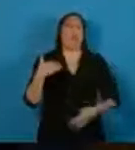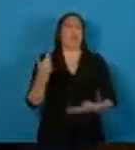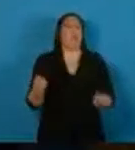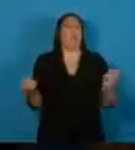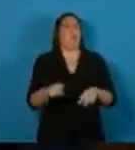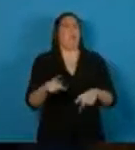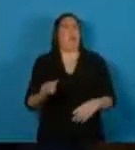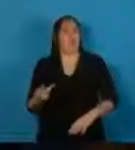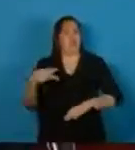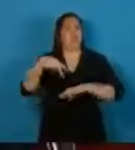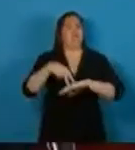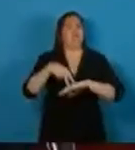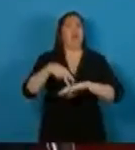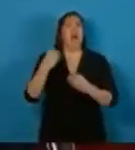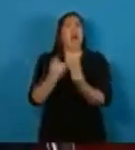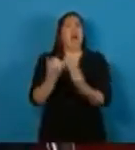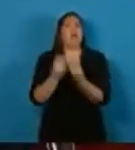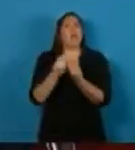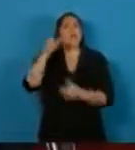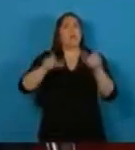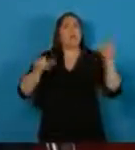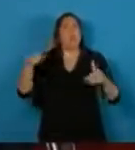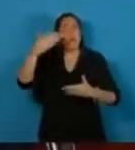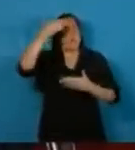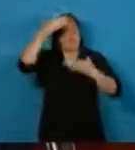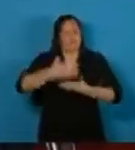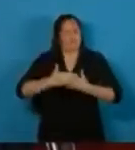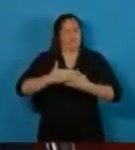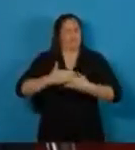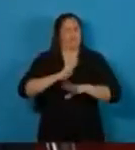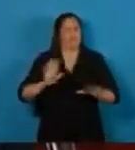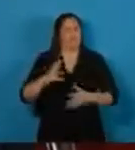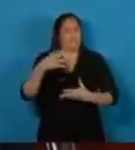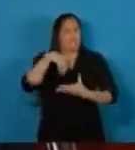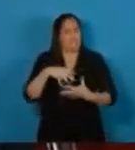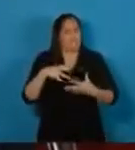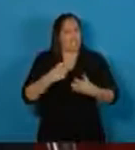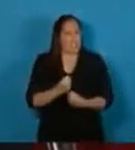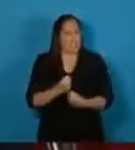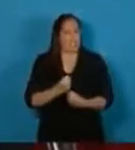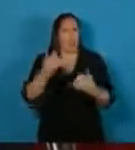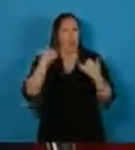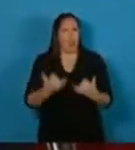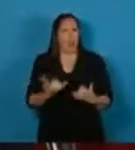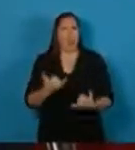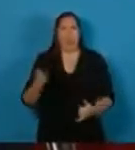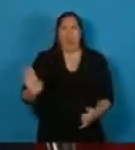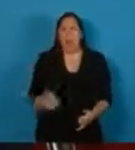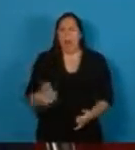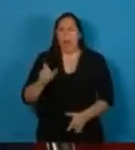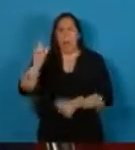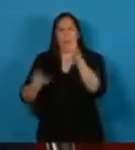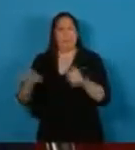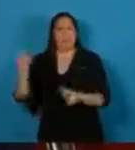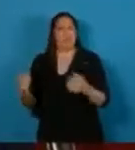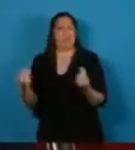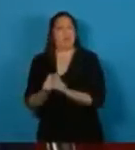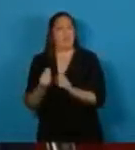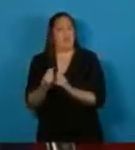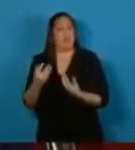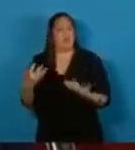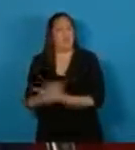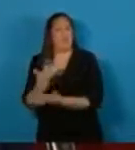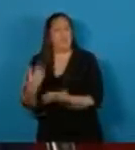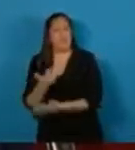Tenemos que superar el muro del rencor y del odio entre los argentinos. Tenemos que superar el muro del hambre que deja a millones de hombres